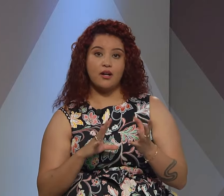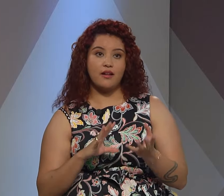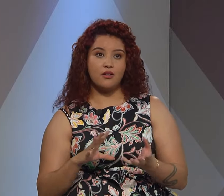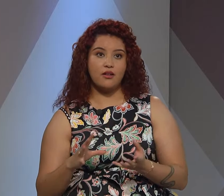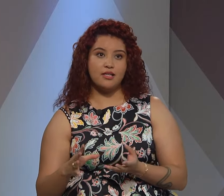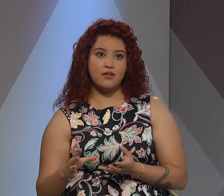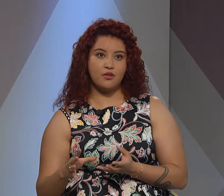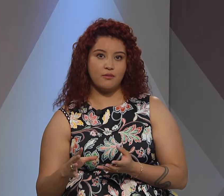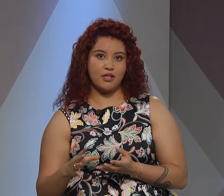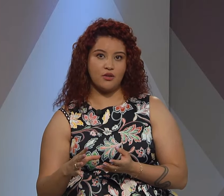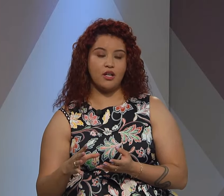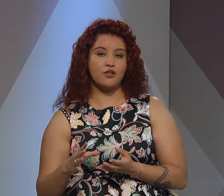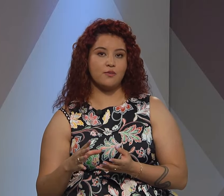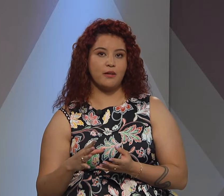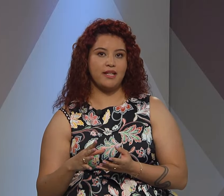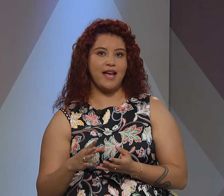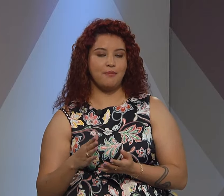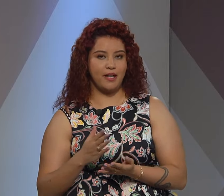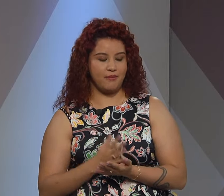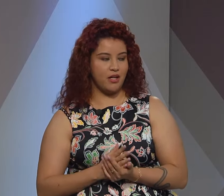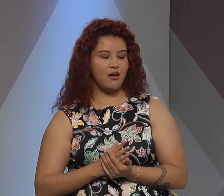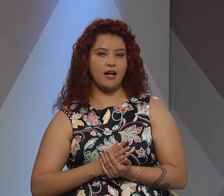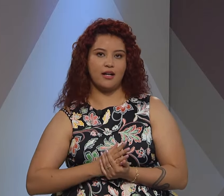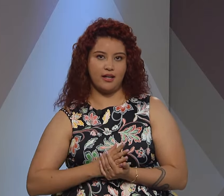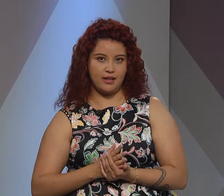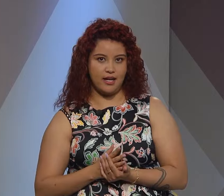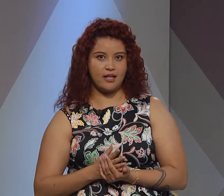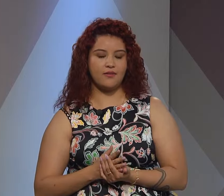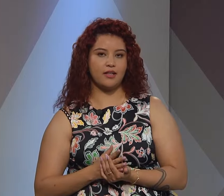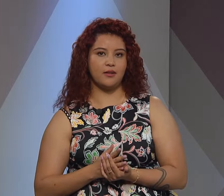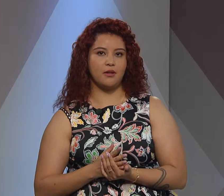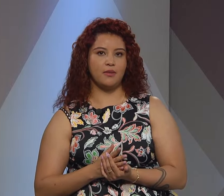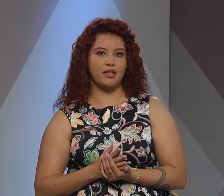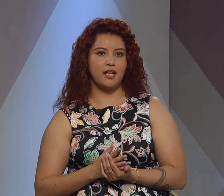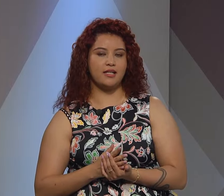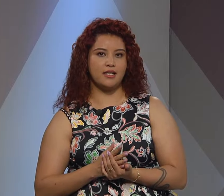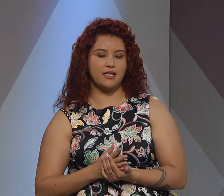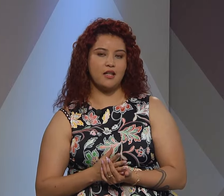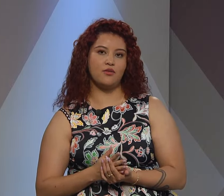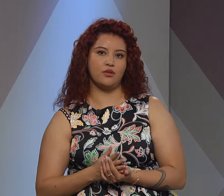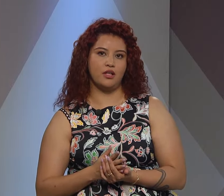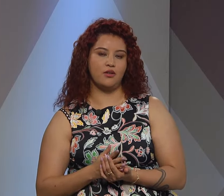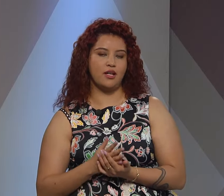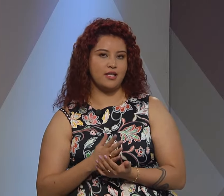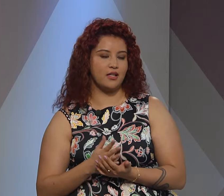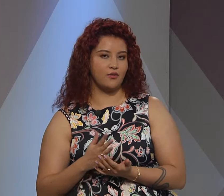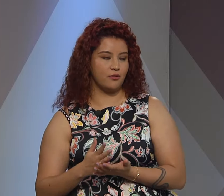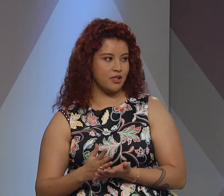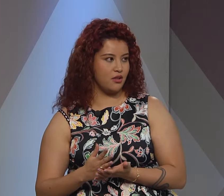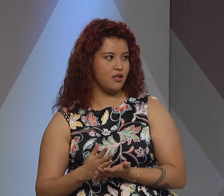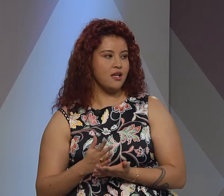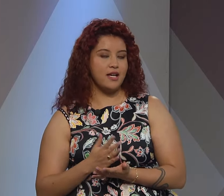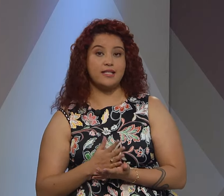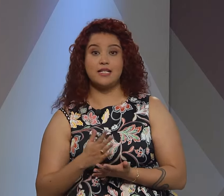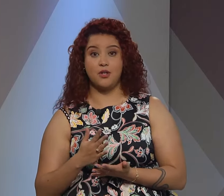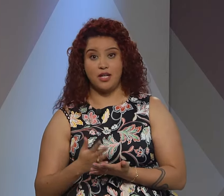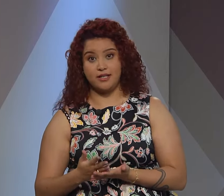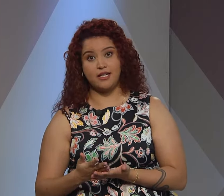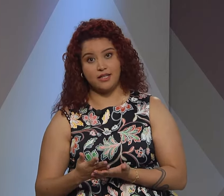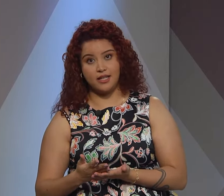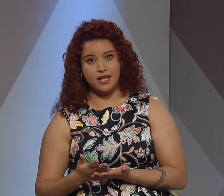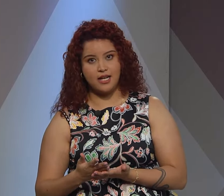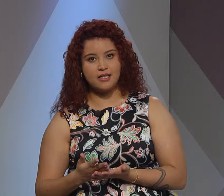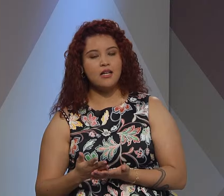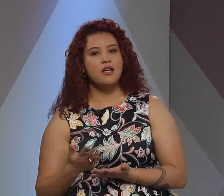resguardar toda esta información que nos permita primero acreditar que efectivamente se está difundiendo esta información estas